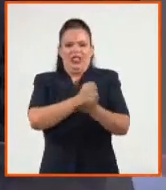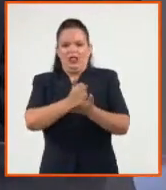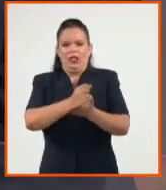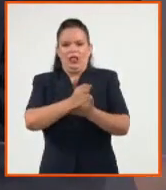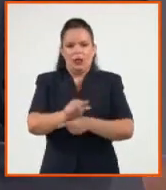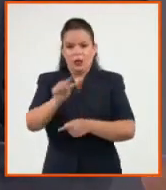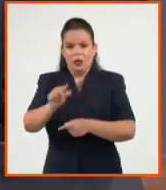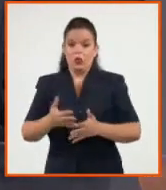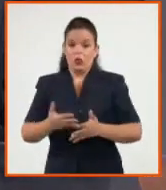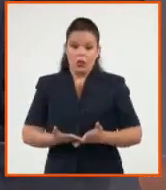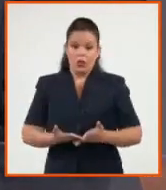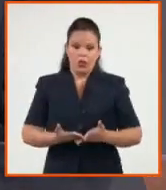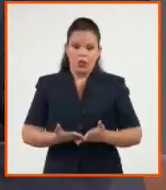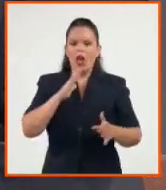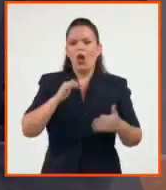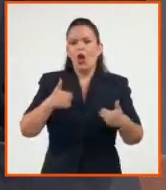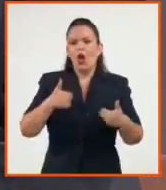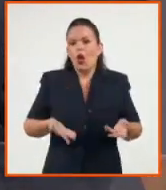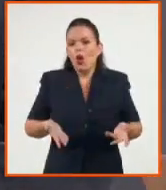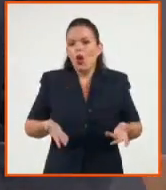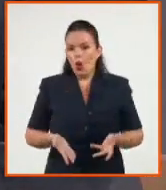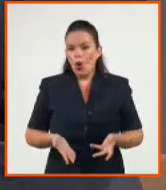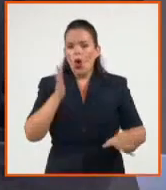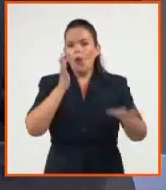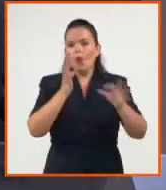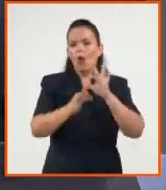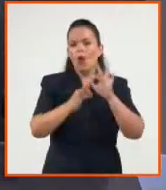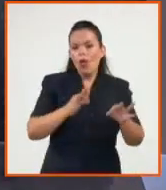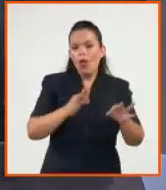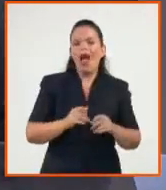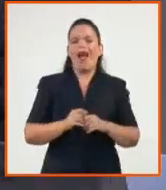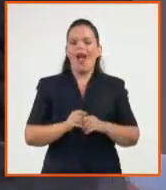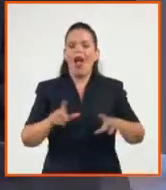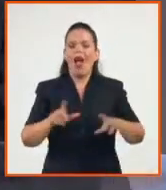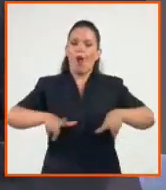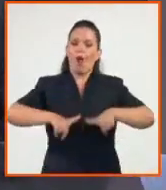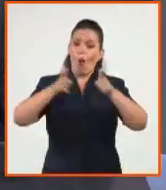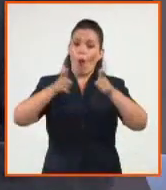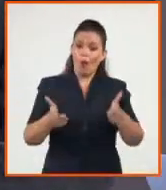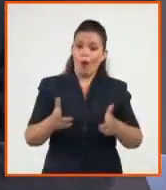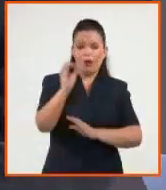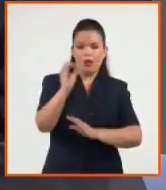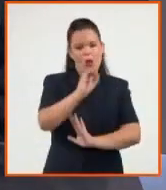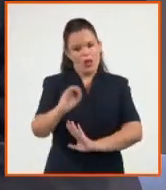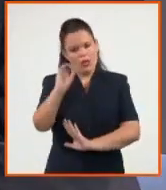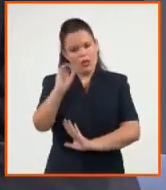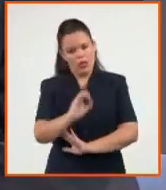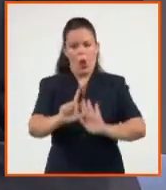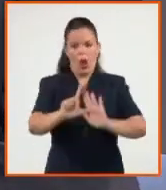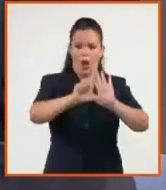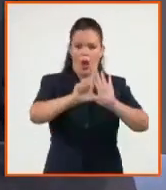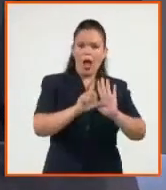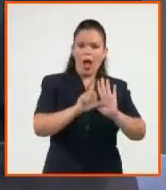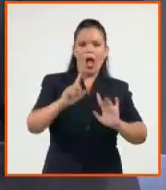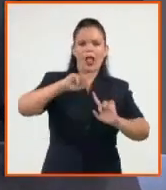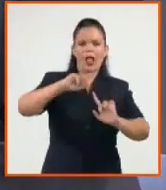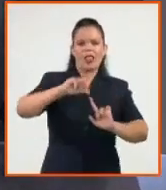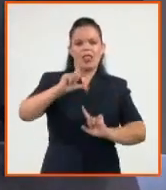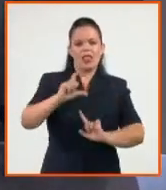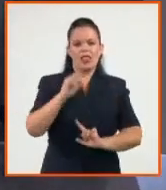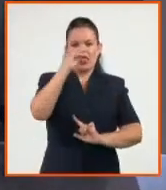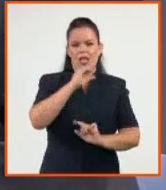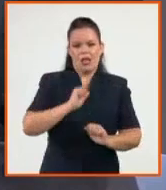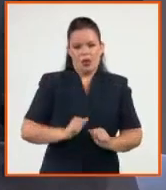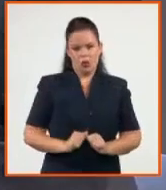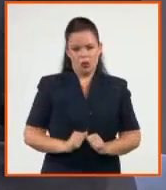con medidas en el ámbito organizativo, legal, técnico y otros ámbitos que tiene la ciberseguridad que se implementan